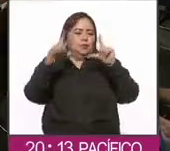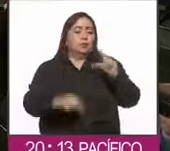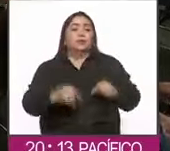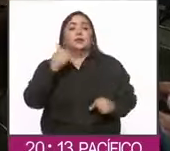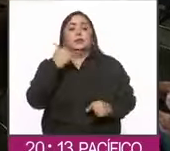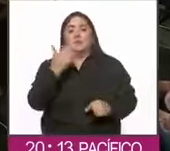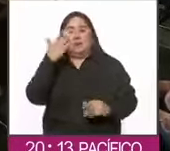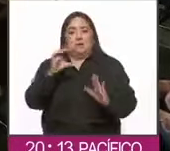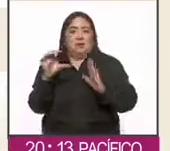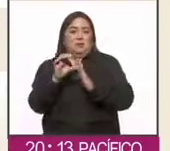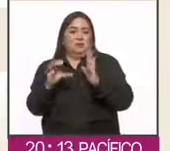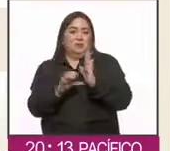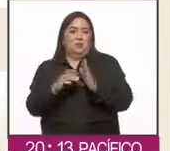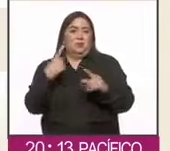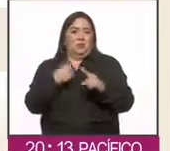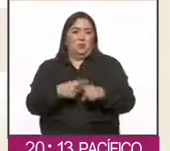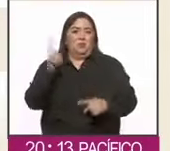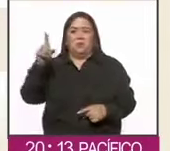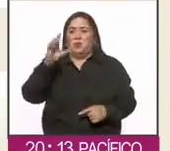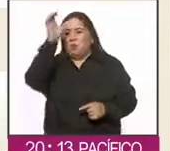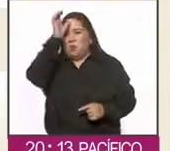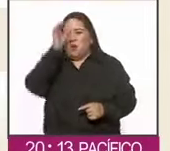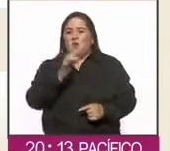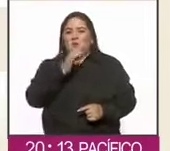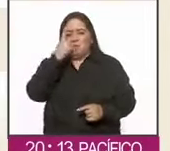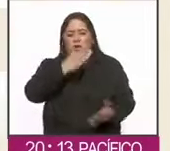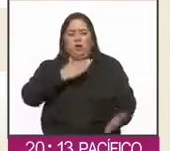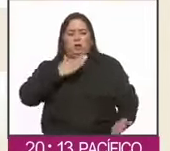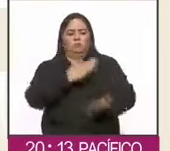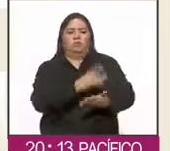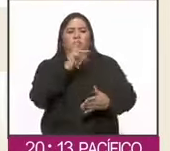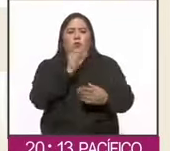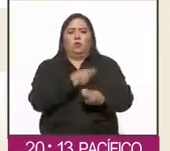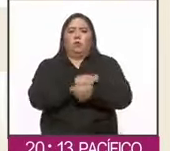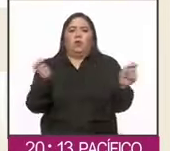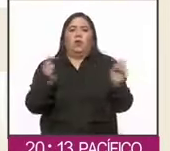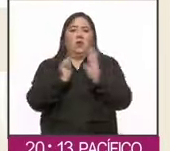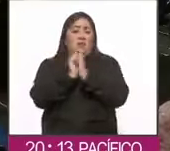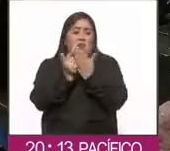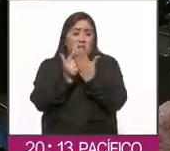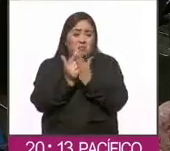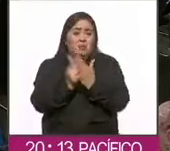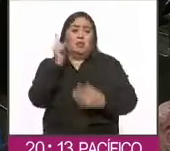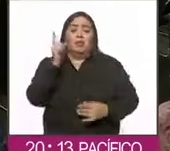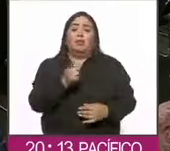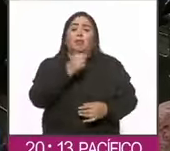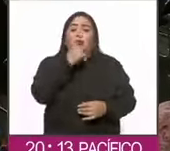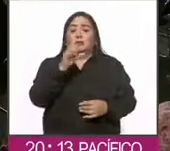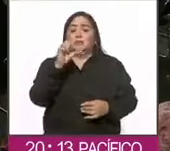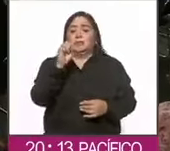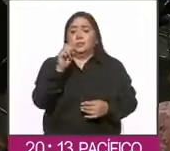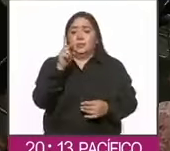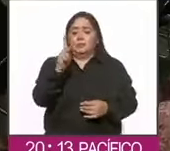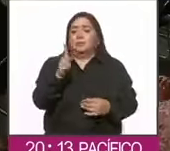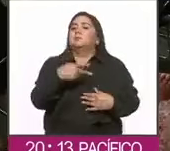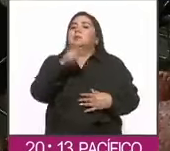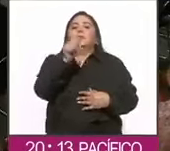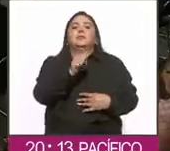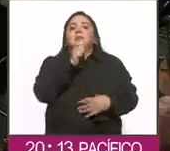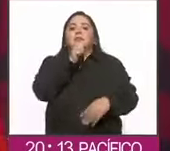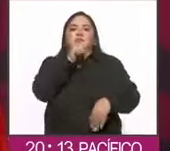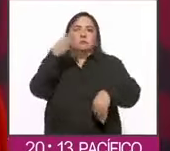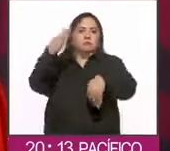constitucional interpuesta por Coahuila para frenar la distribución de estos libros, dijo que la SEP aún no ha sido